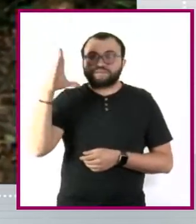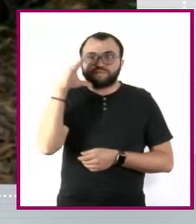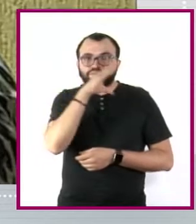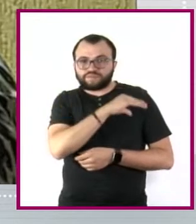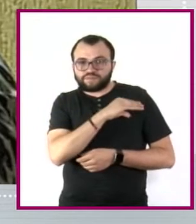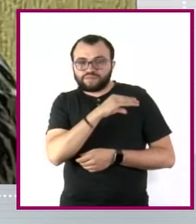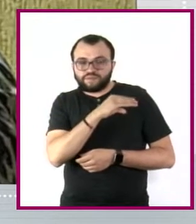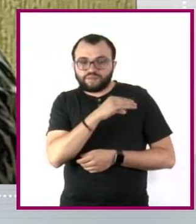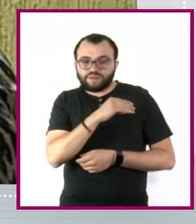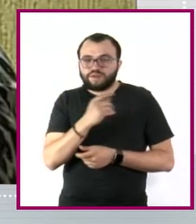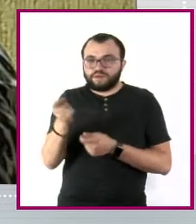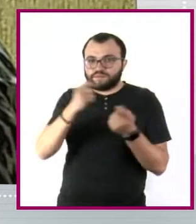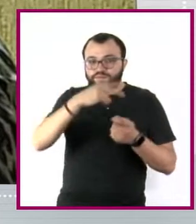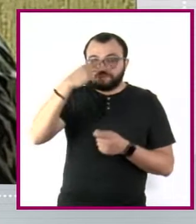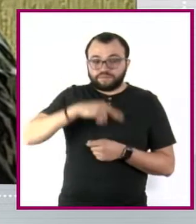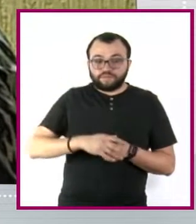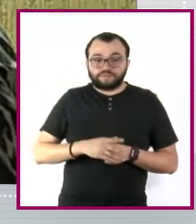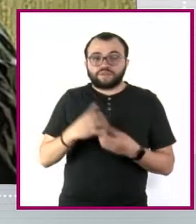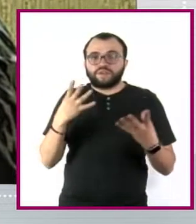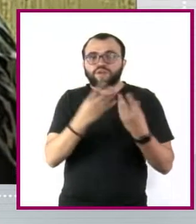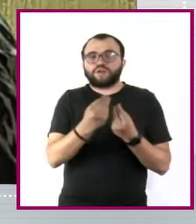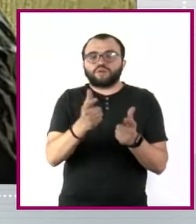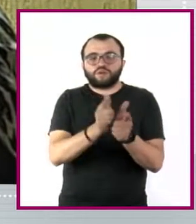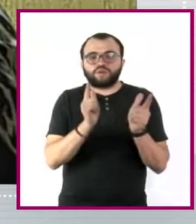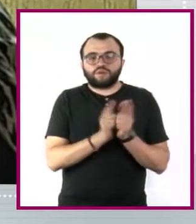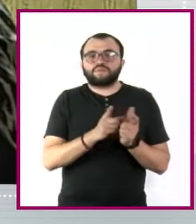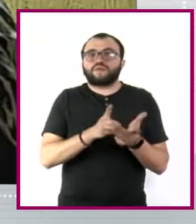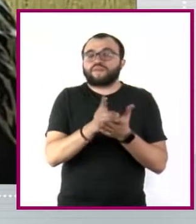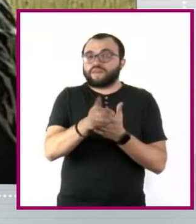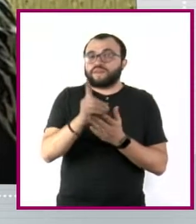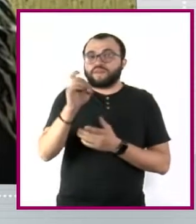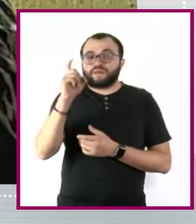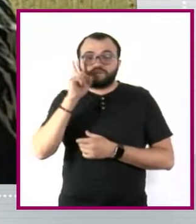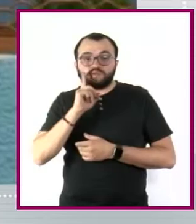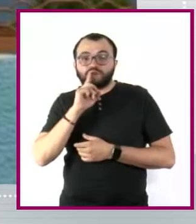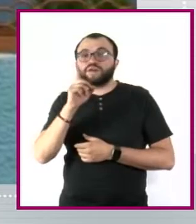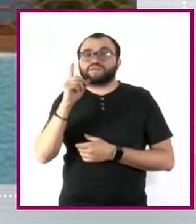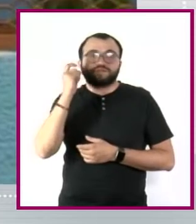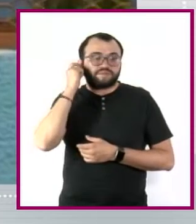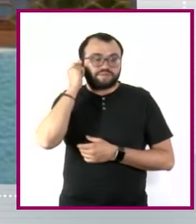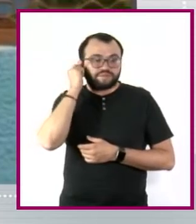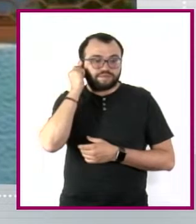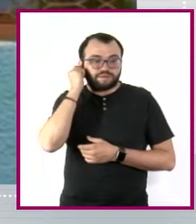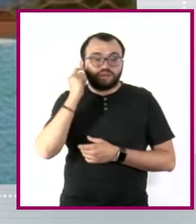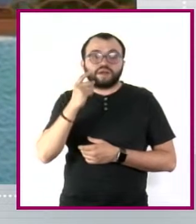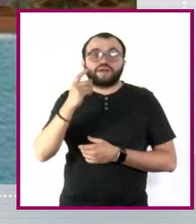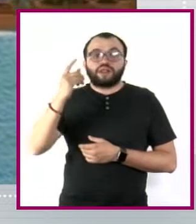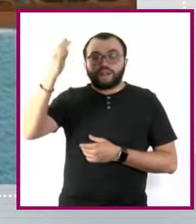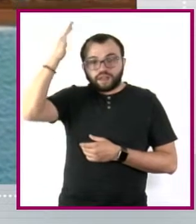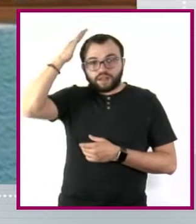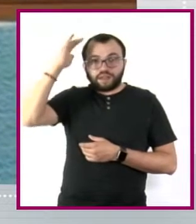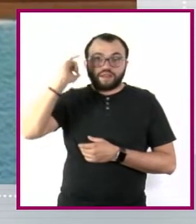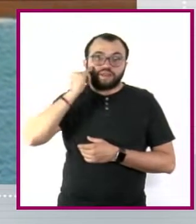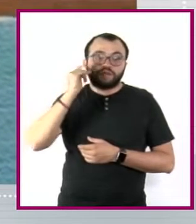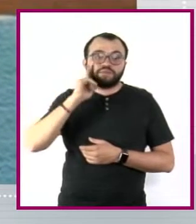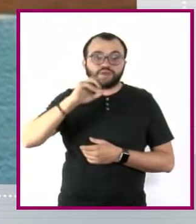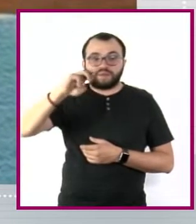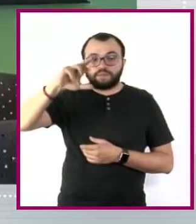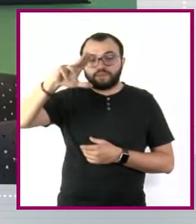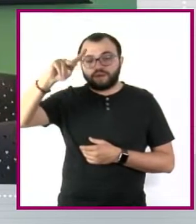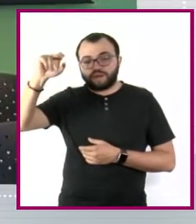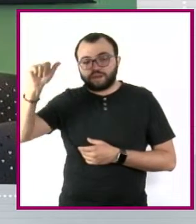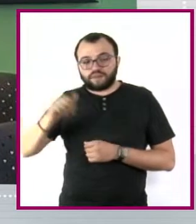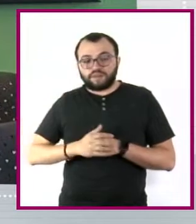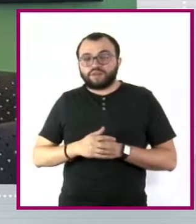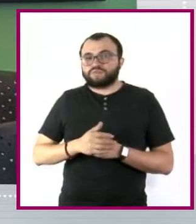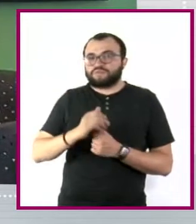indígena. Cofundadora del Grupo Plural por los Derechos de las Mujeres del Estado de Guerrero, junto con la líder indígena Marta Sánchez Néstor,